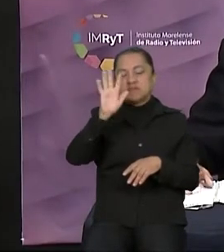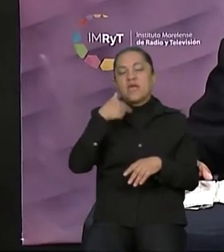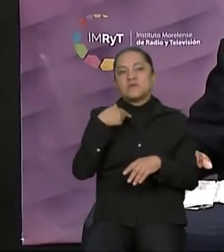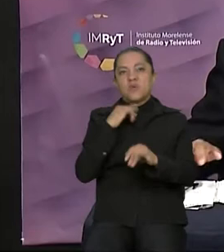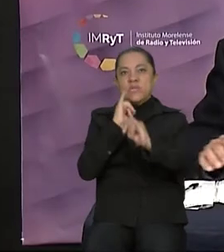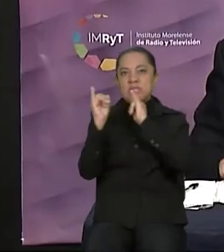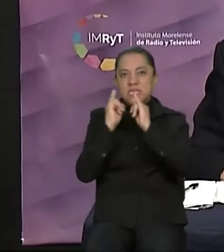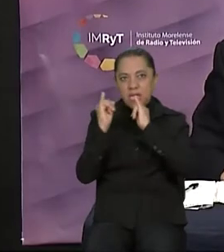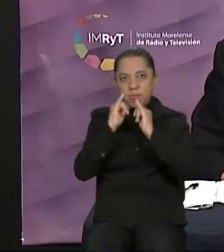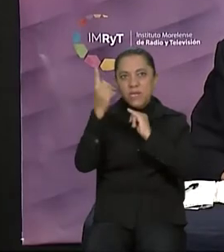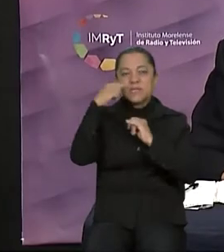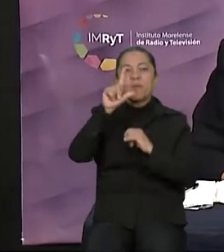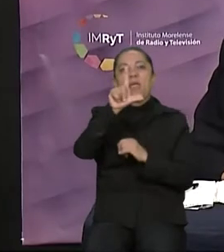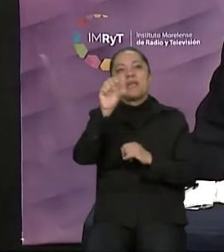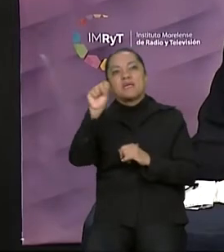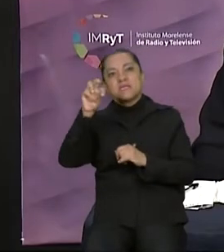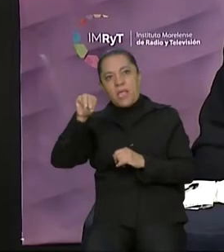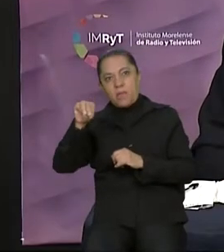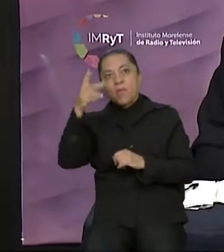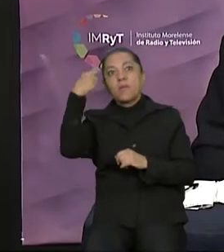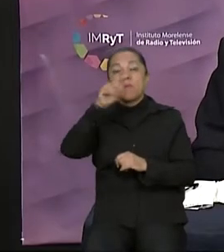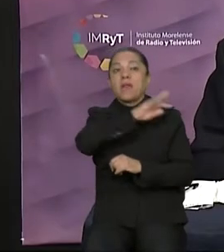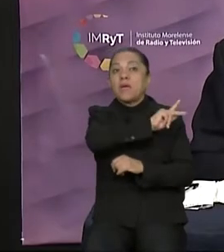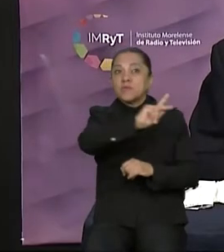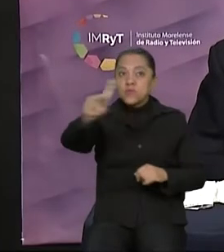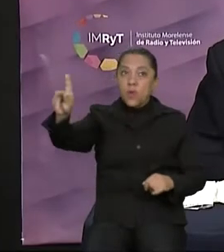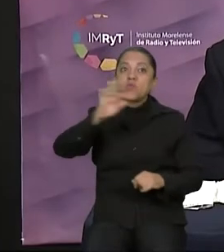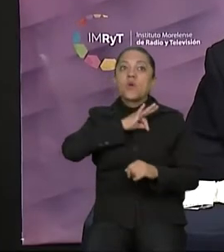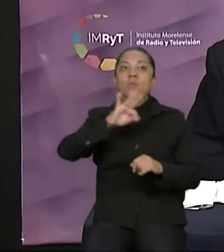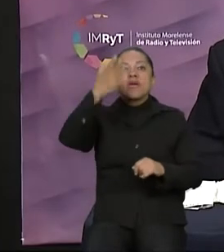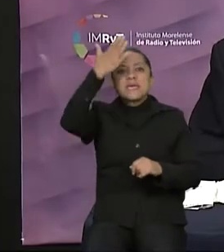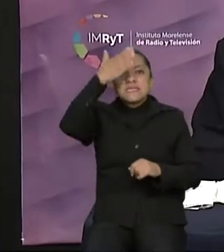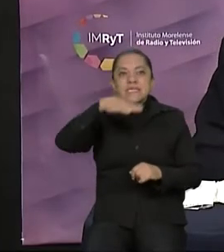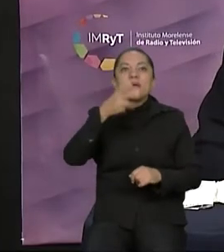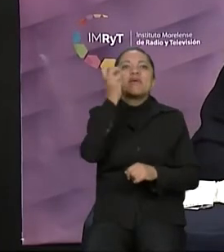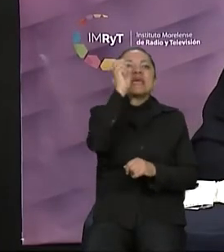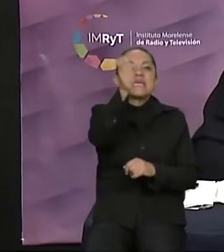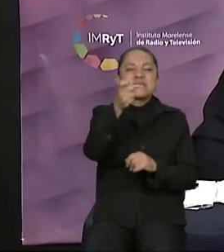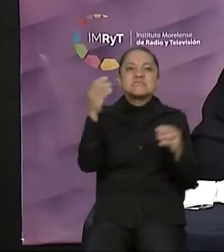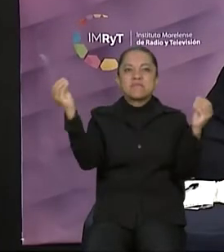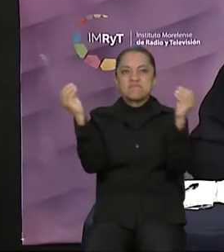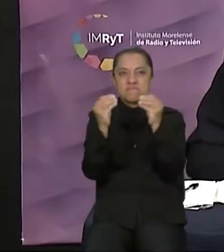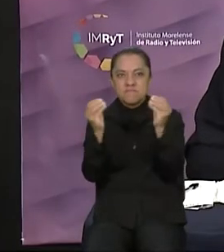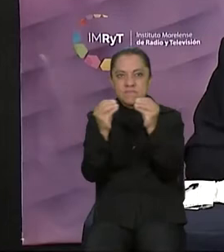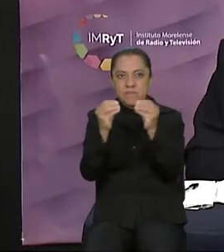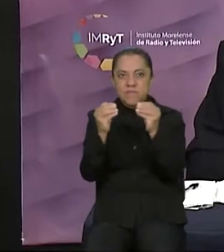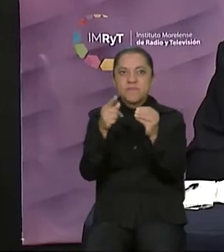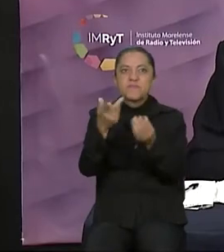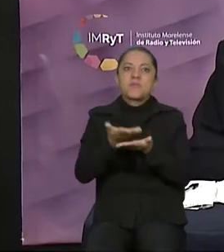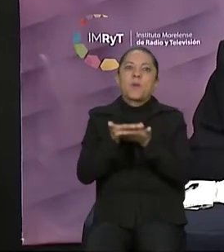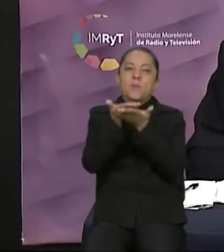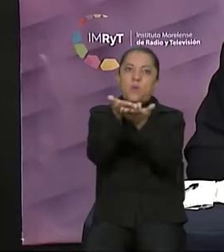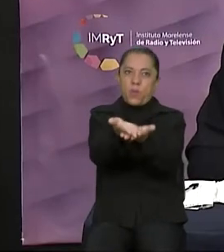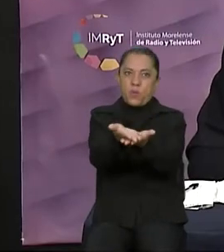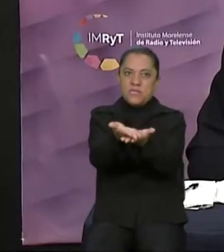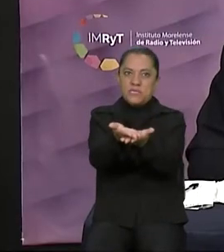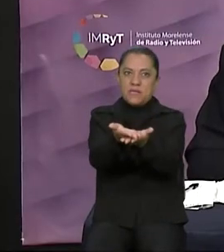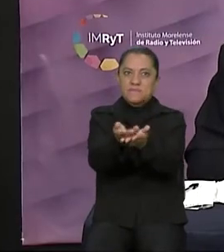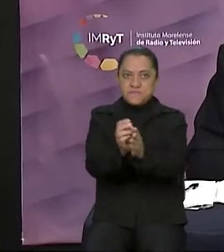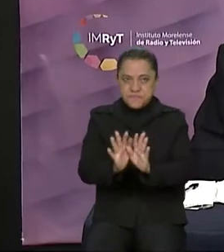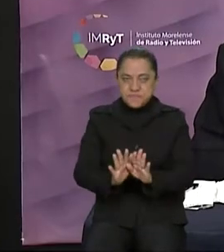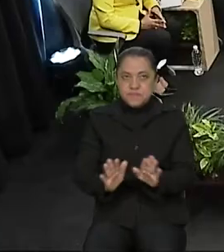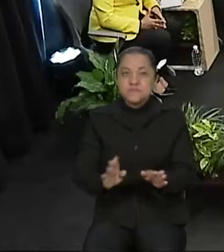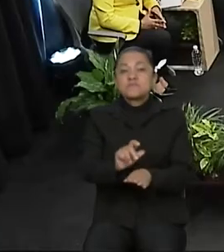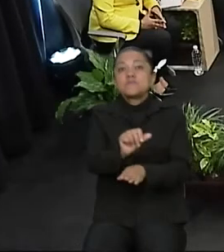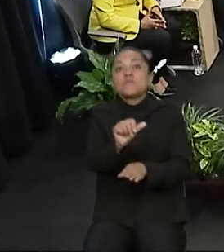discuta, a lo que aquí se debata. Otro aspecto fundamental que queremos dejar en claro es que se llevaron a cabo una serie de